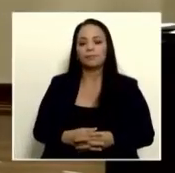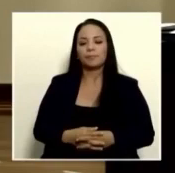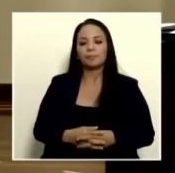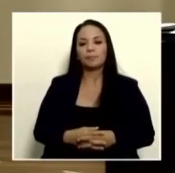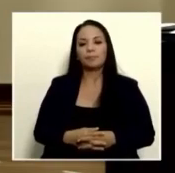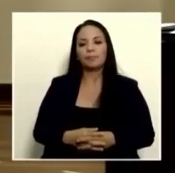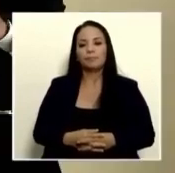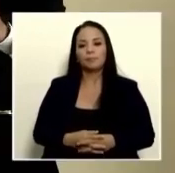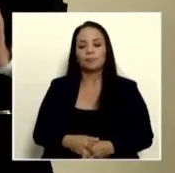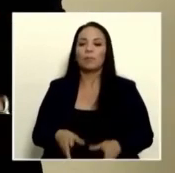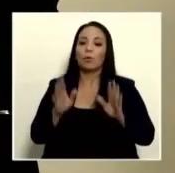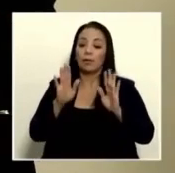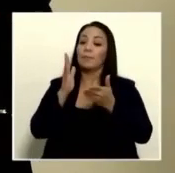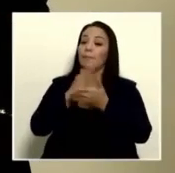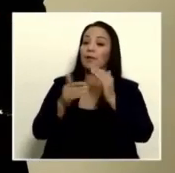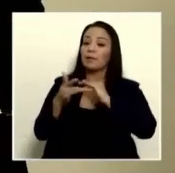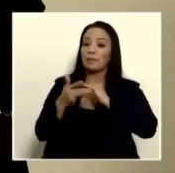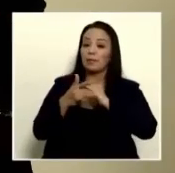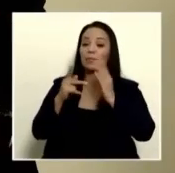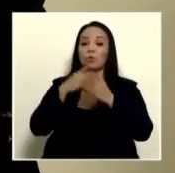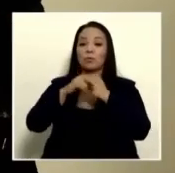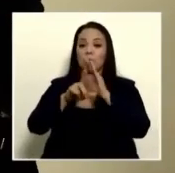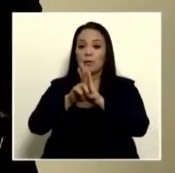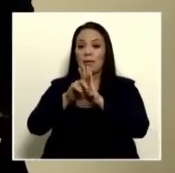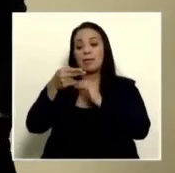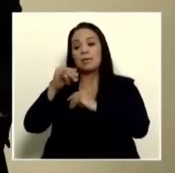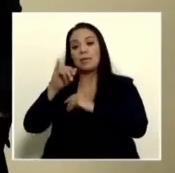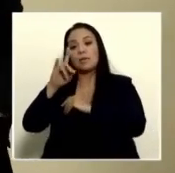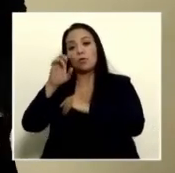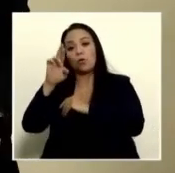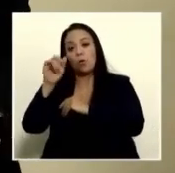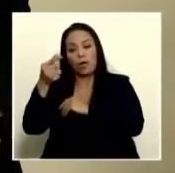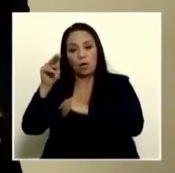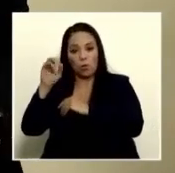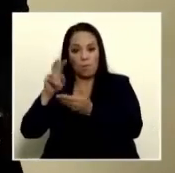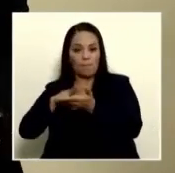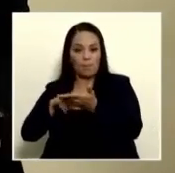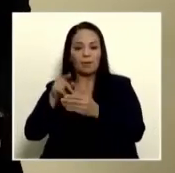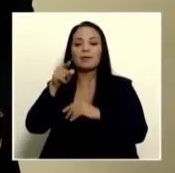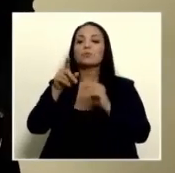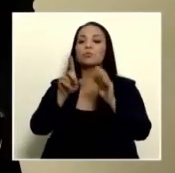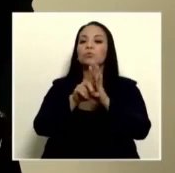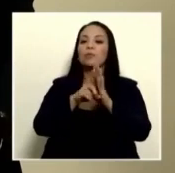la parte técnica del proyecto de la hidrógeno verde es una ley para que